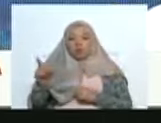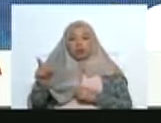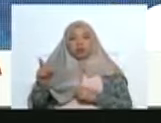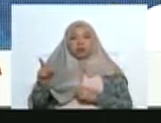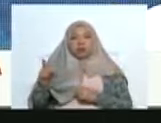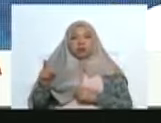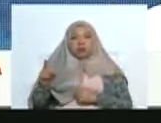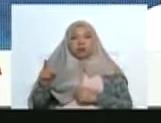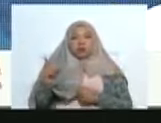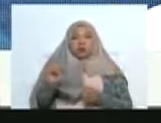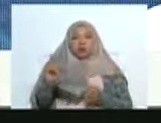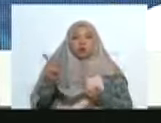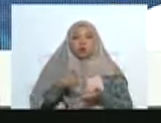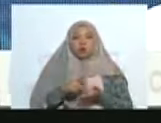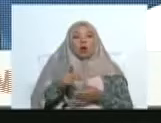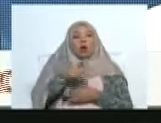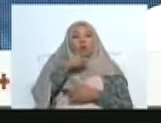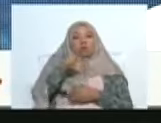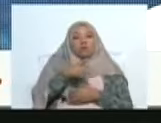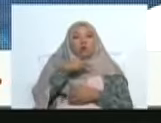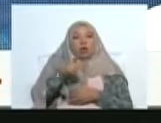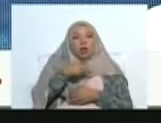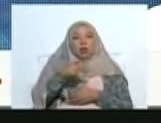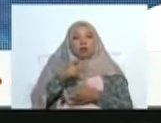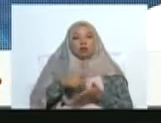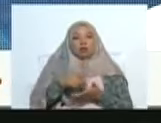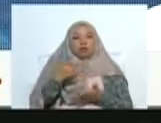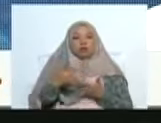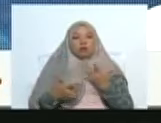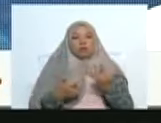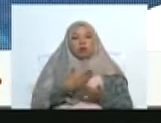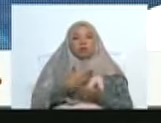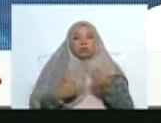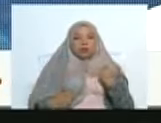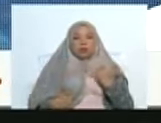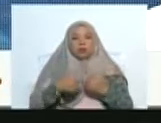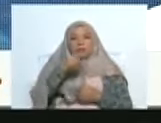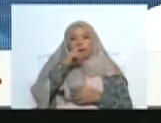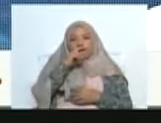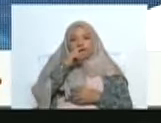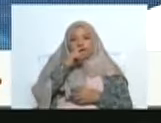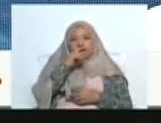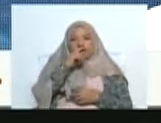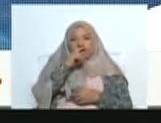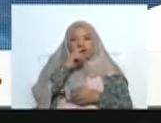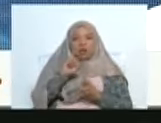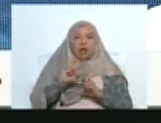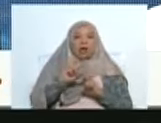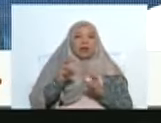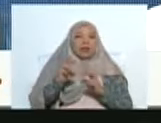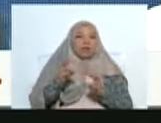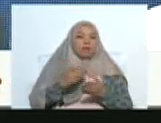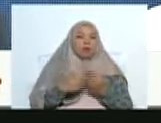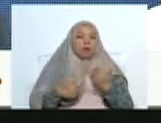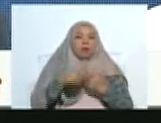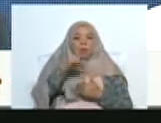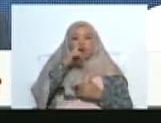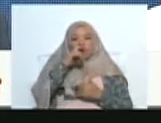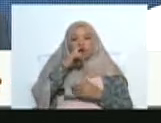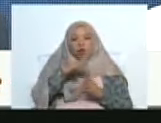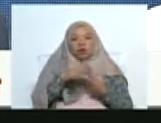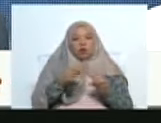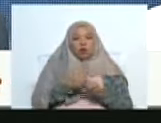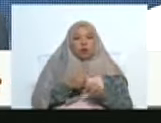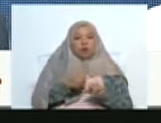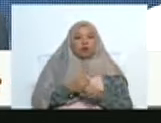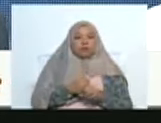Esto es parte del escenario político que exponía el presidente de la república más temprano en la entrega de Con Maduro Más y todo lo que ha